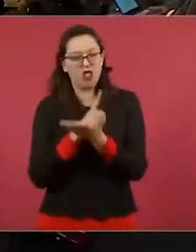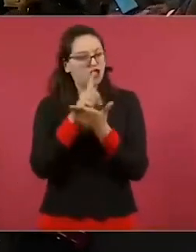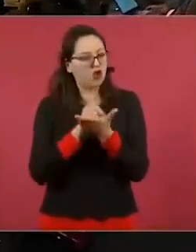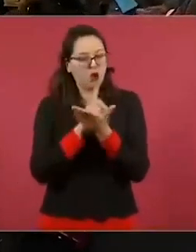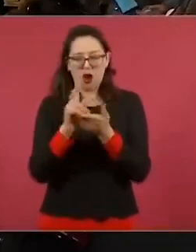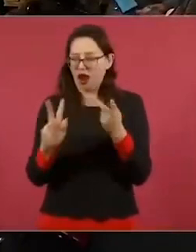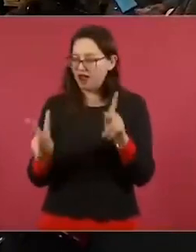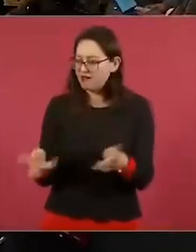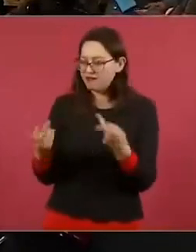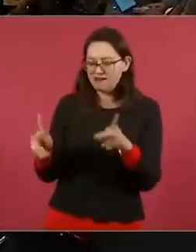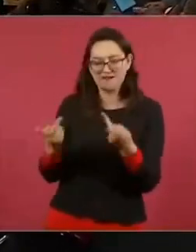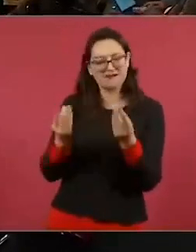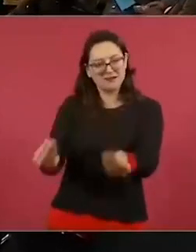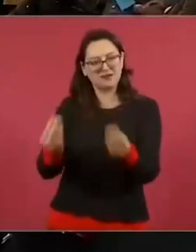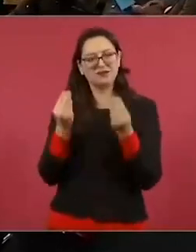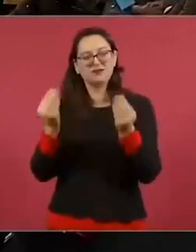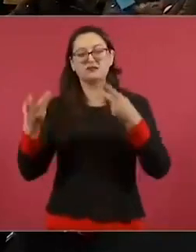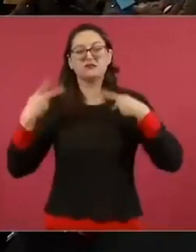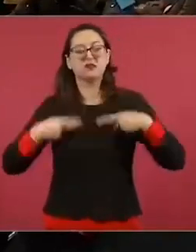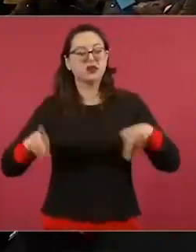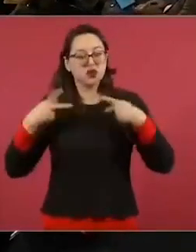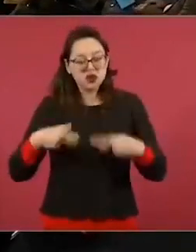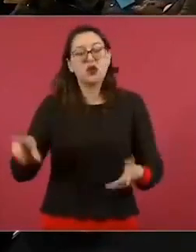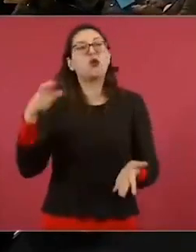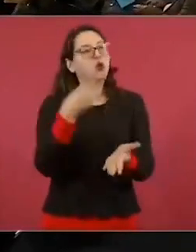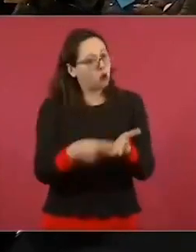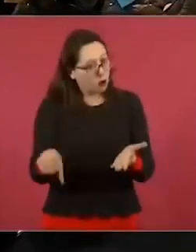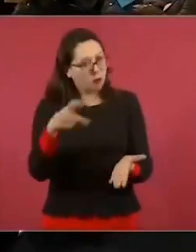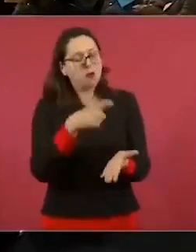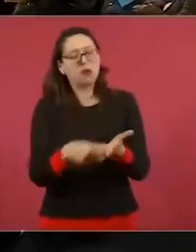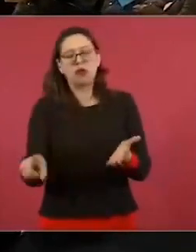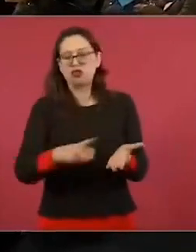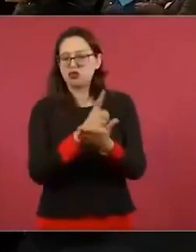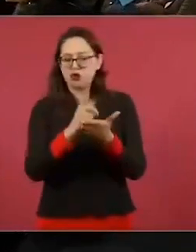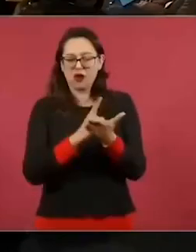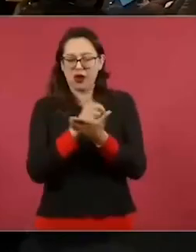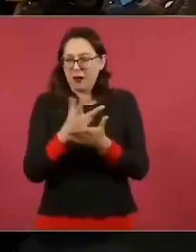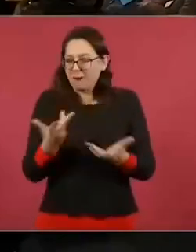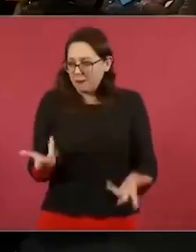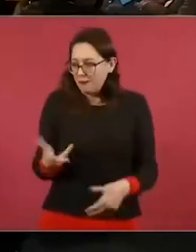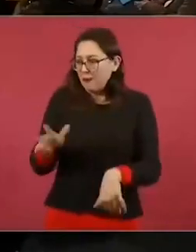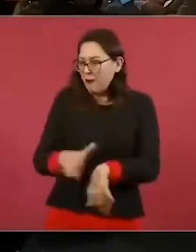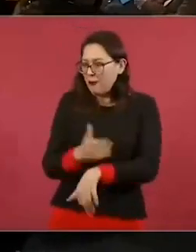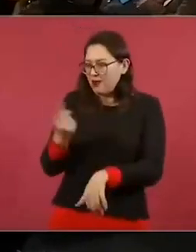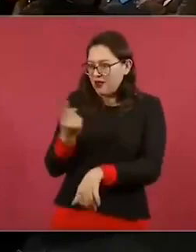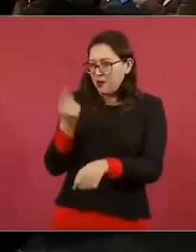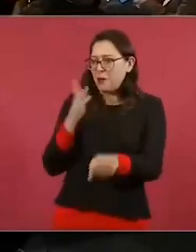en el país. ¿Cómo creció el consumo?